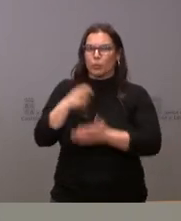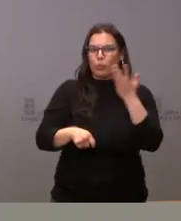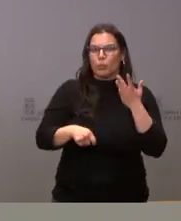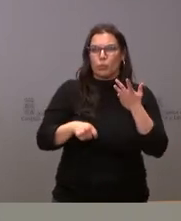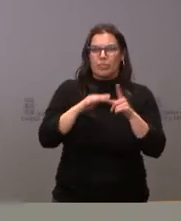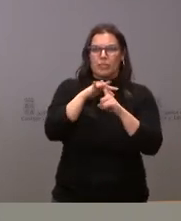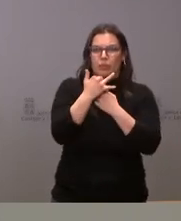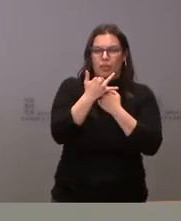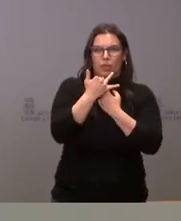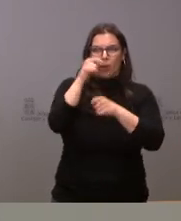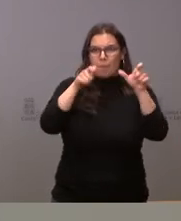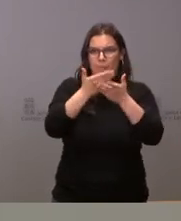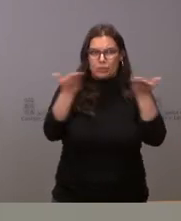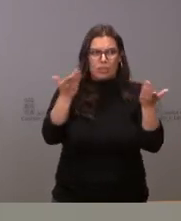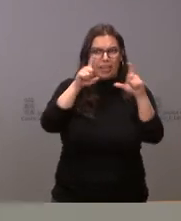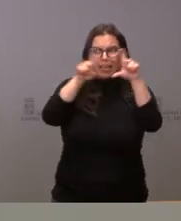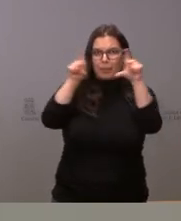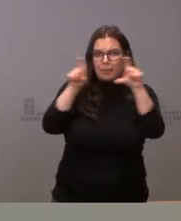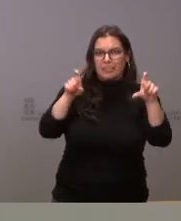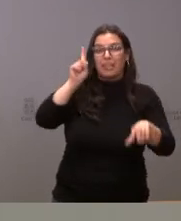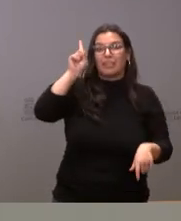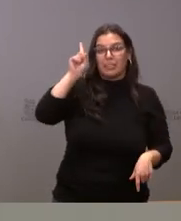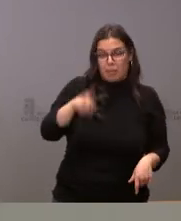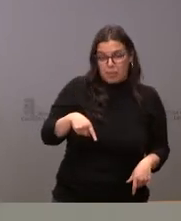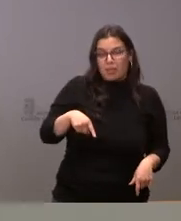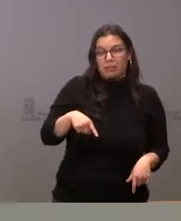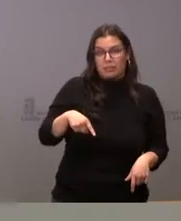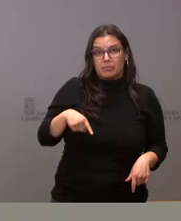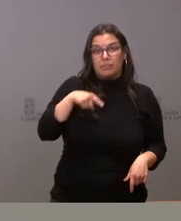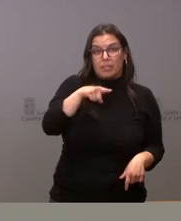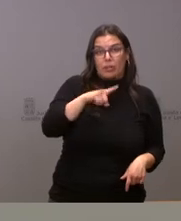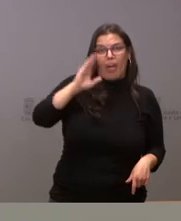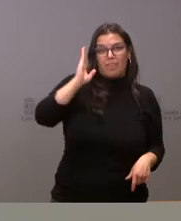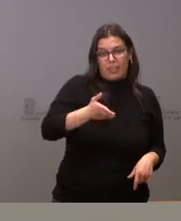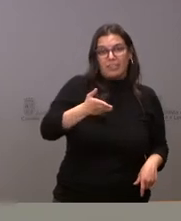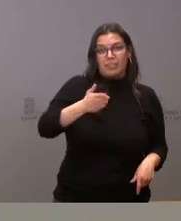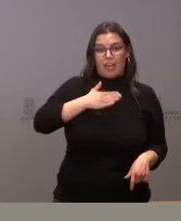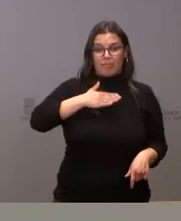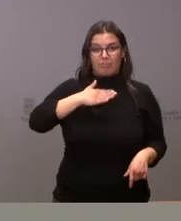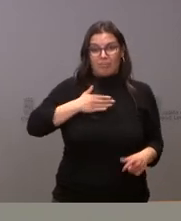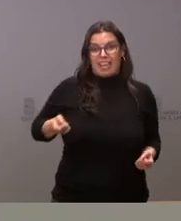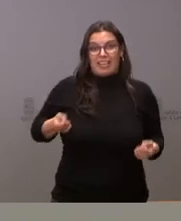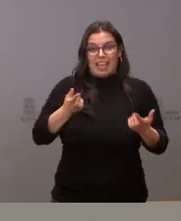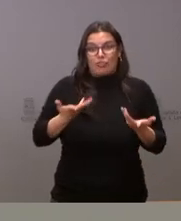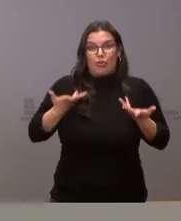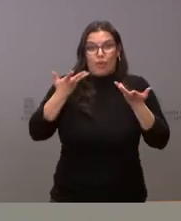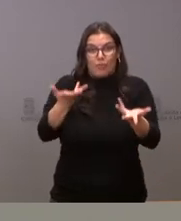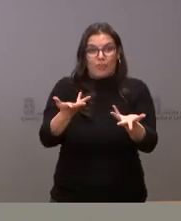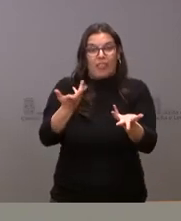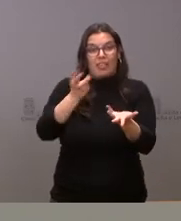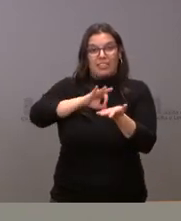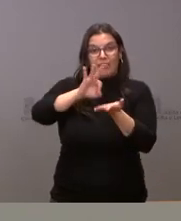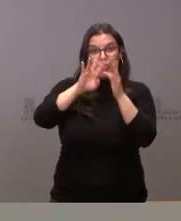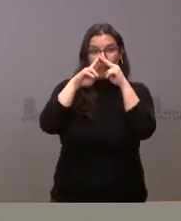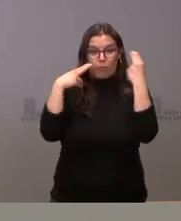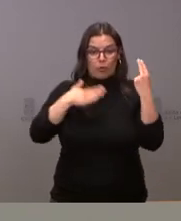ciudadanos, muchas empresas, pero también esto tiene un impacto sobre el coste en la prestación de los servicios públicos por